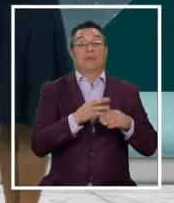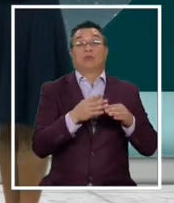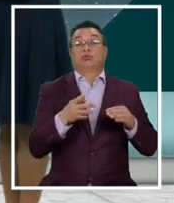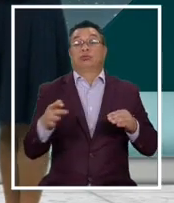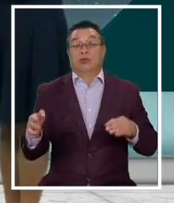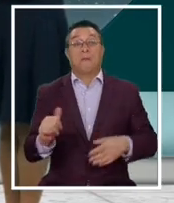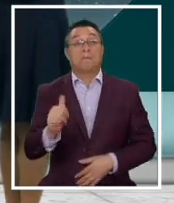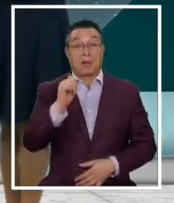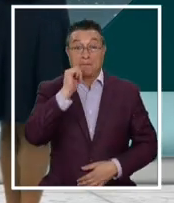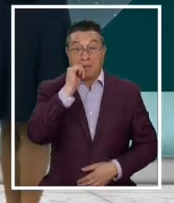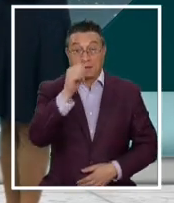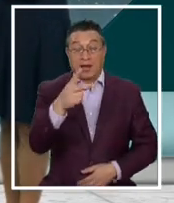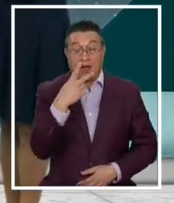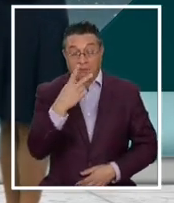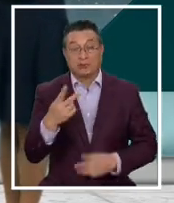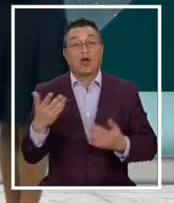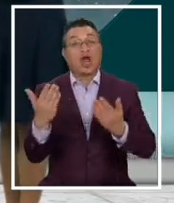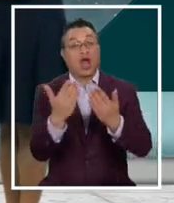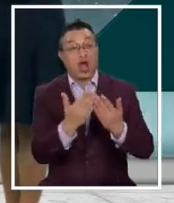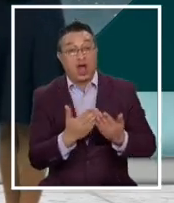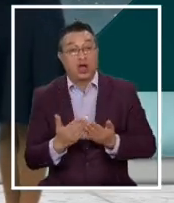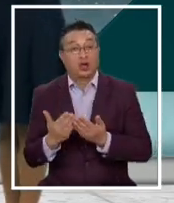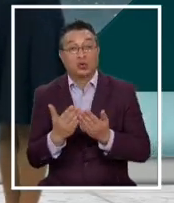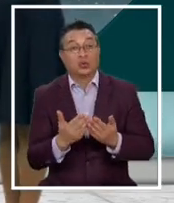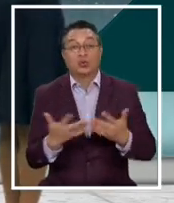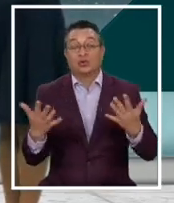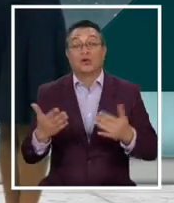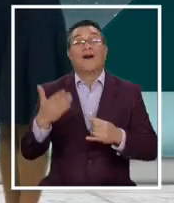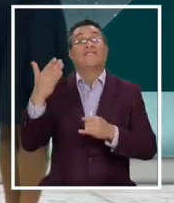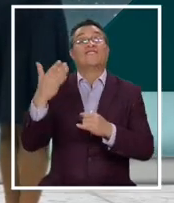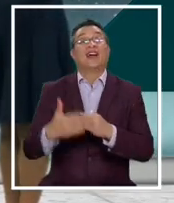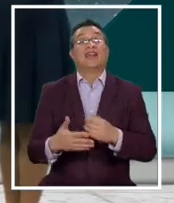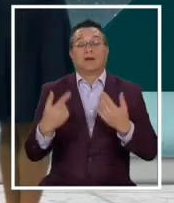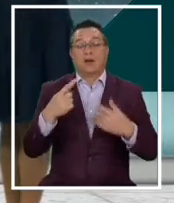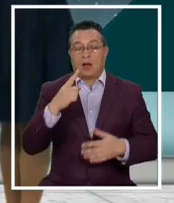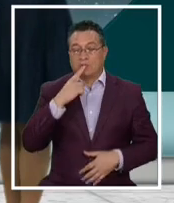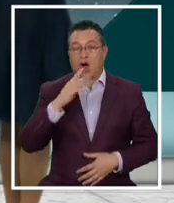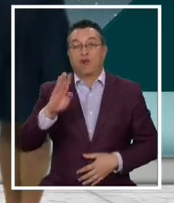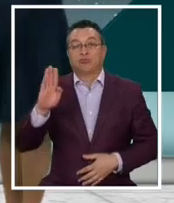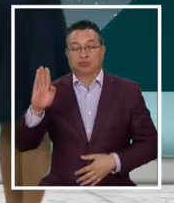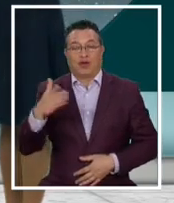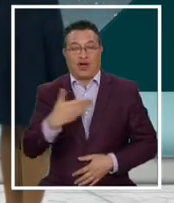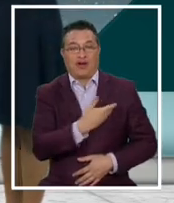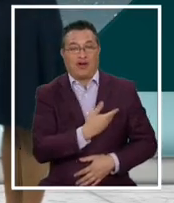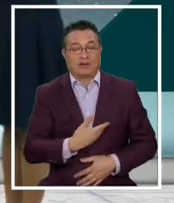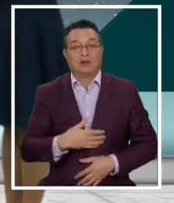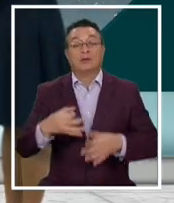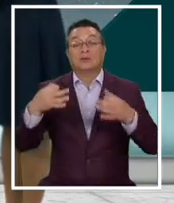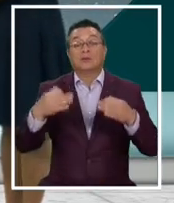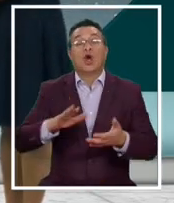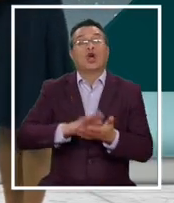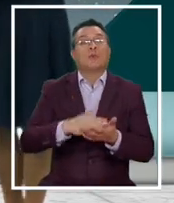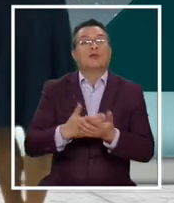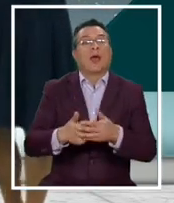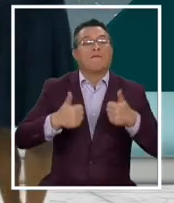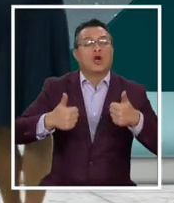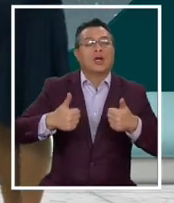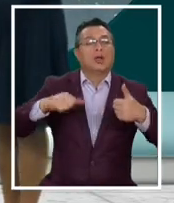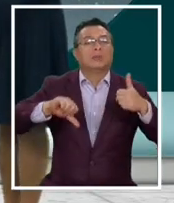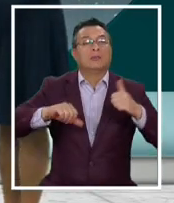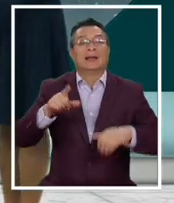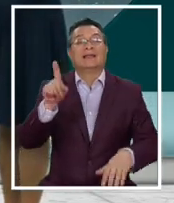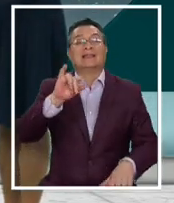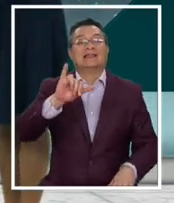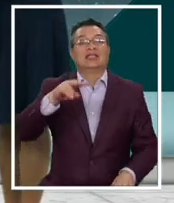vamos a tener y vamos a conocer el estudio de, finalmente, ¿cierto?, que ya había prometido el gobierno, de efectividad de la